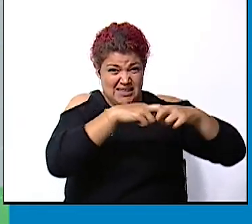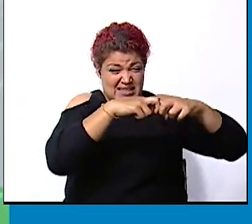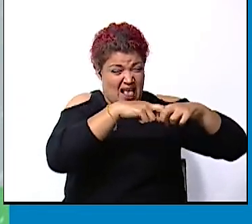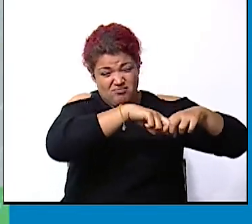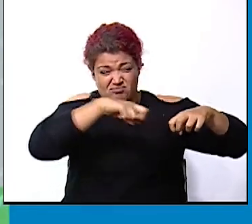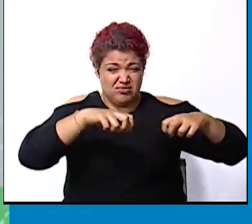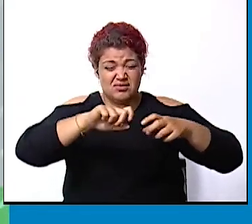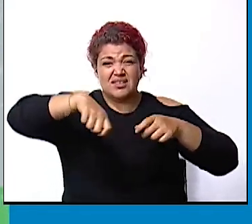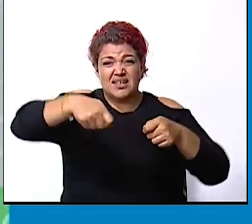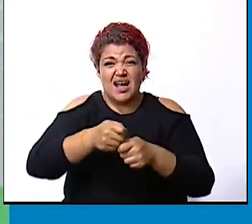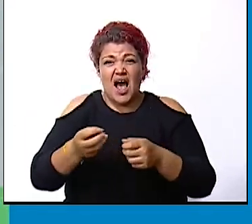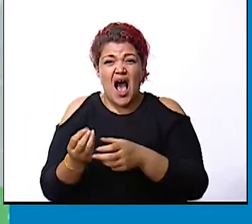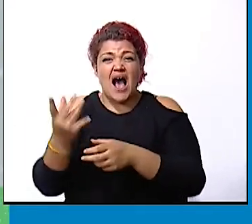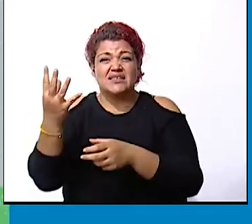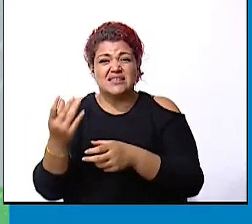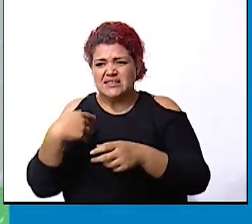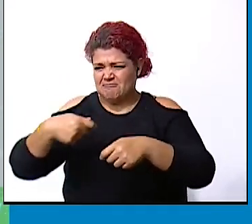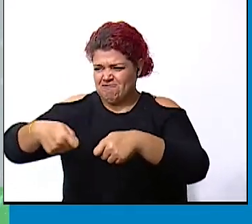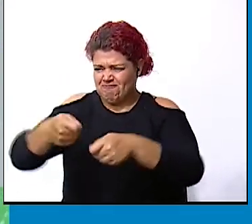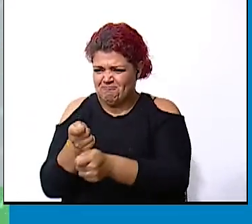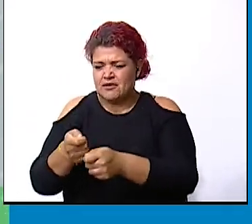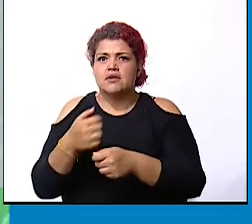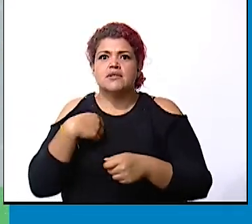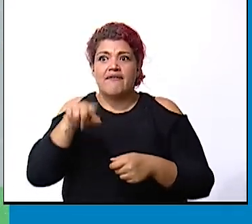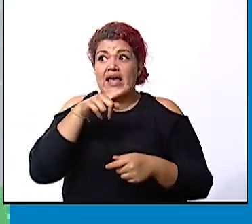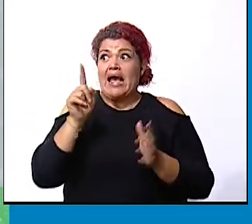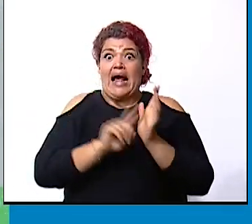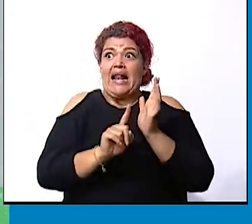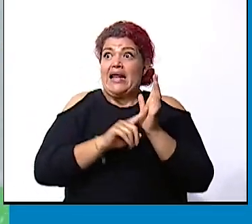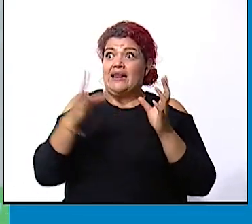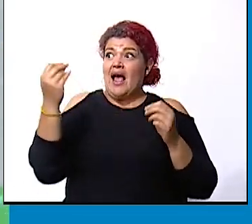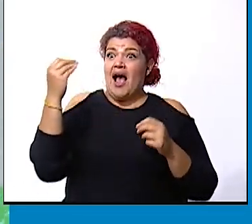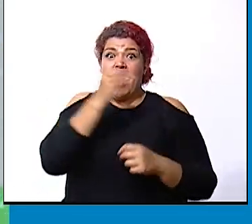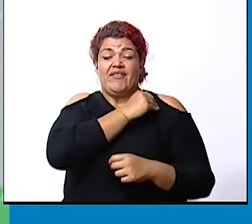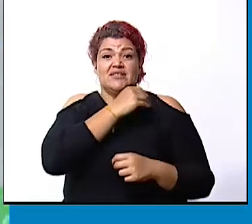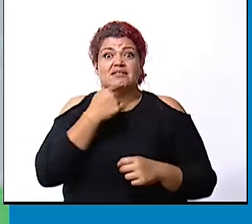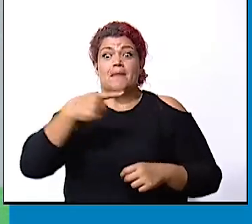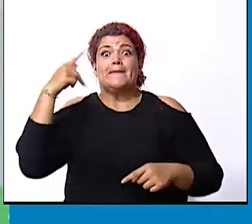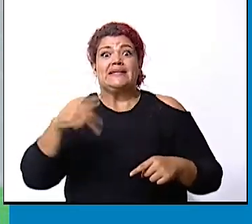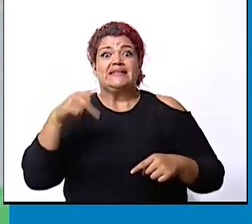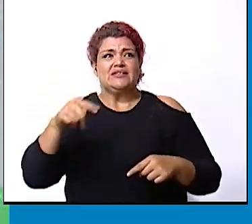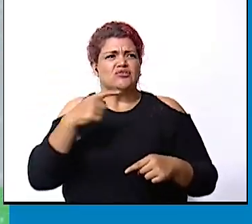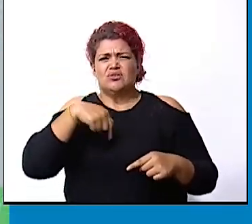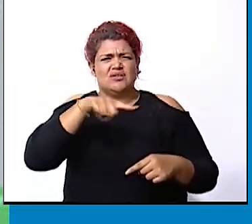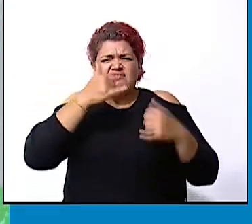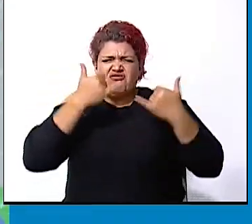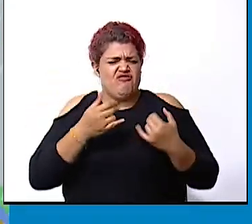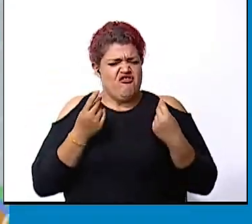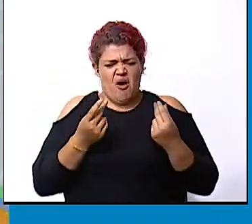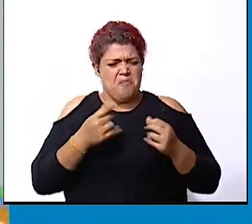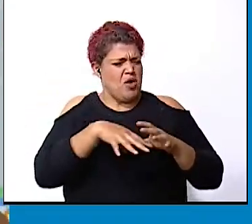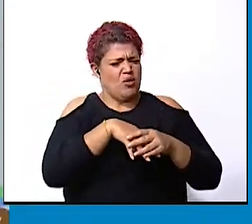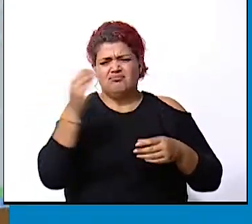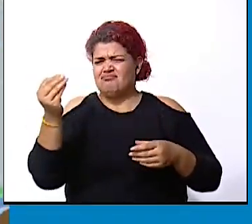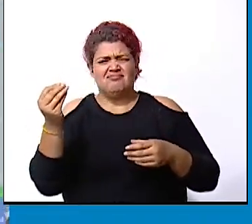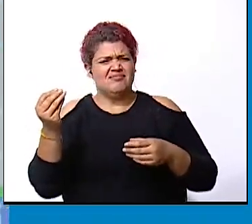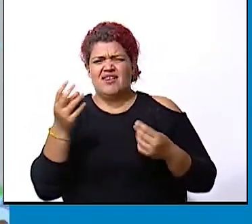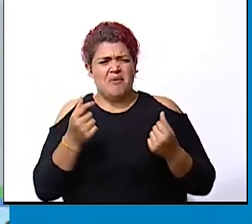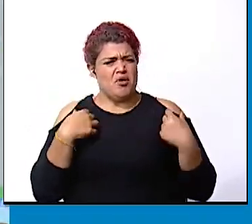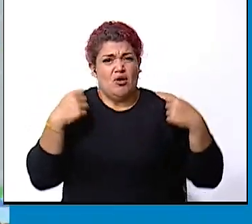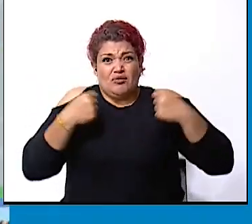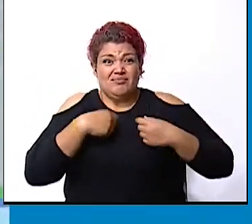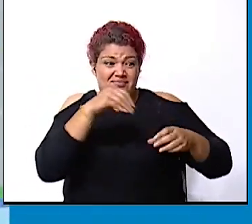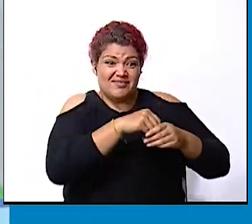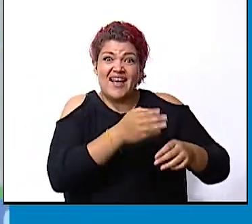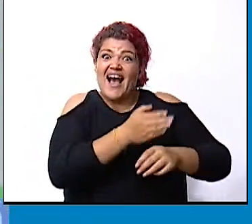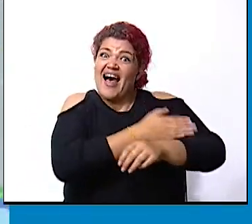en caso de aviso de alerta por las autoridades o si te sientes en riesgo evacúa inmediatamente y llévate tu kit de